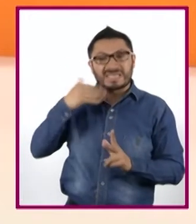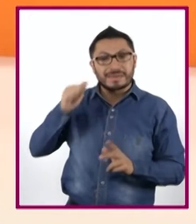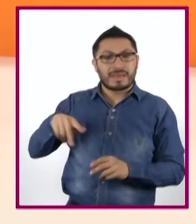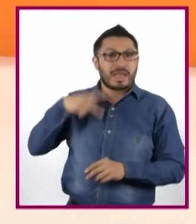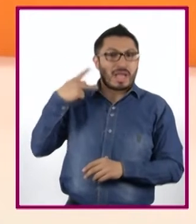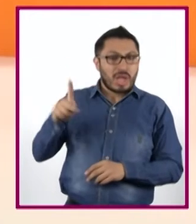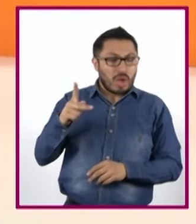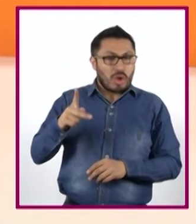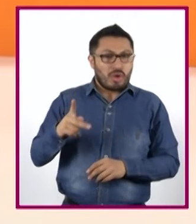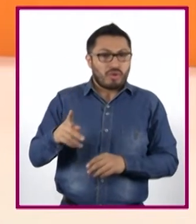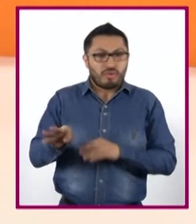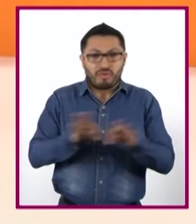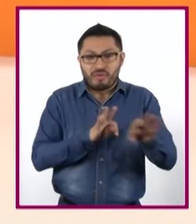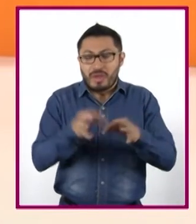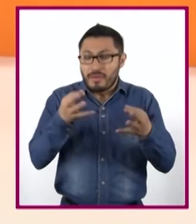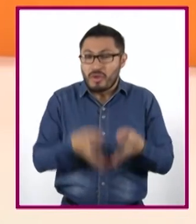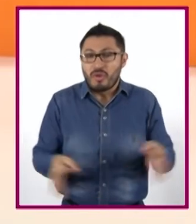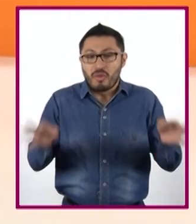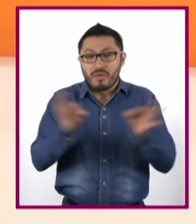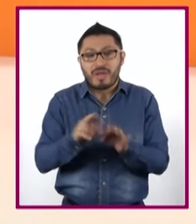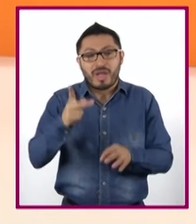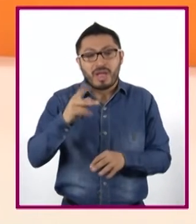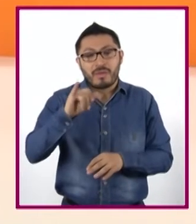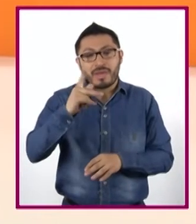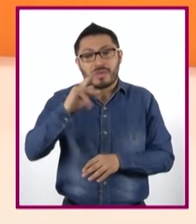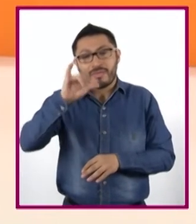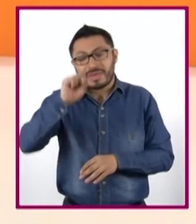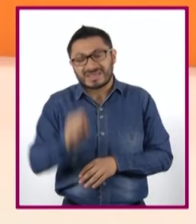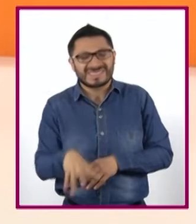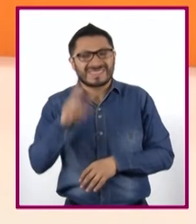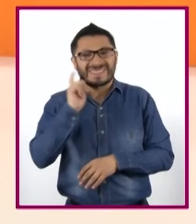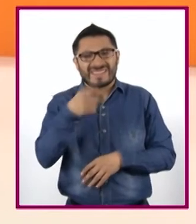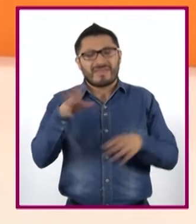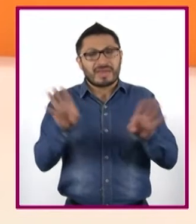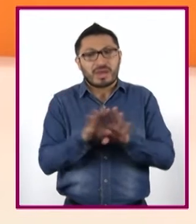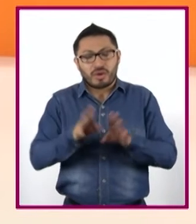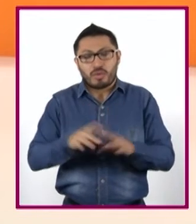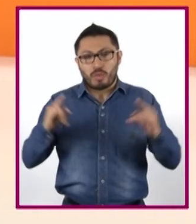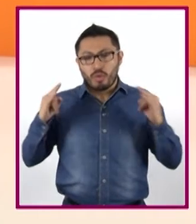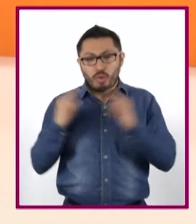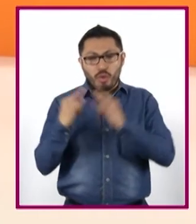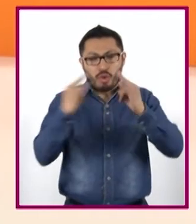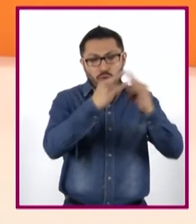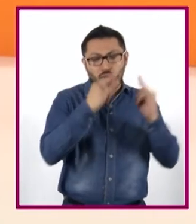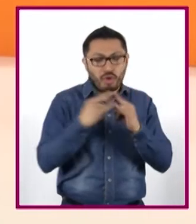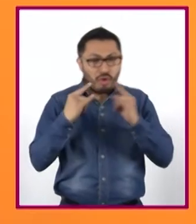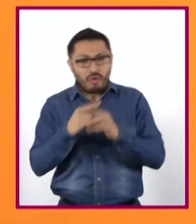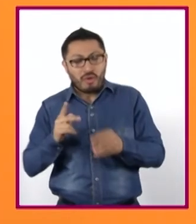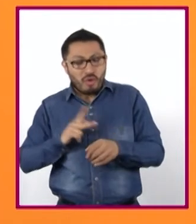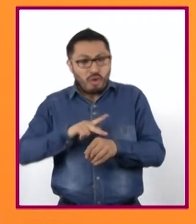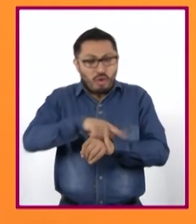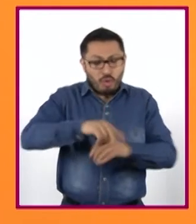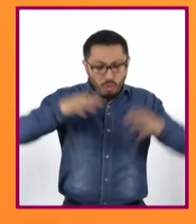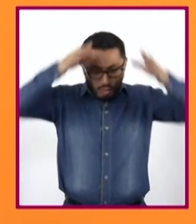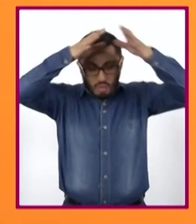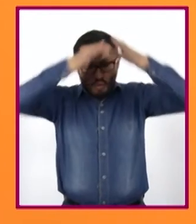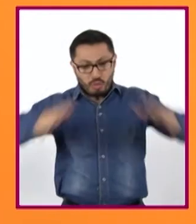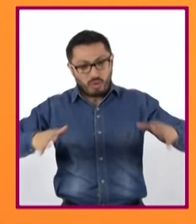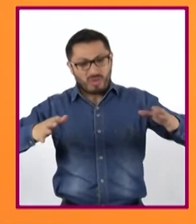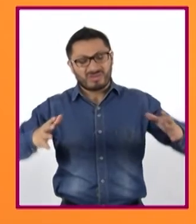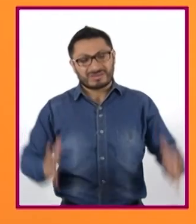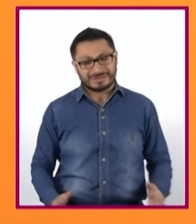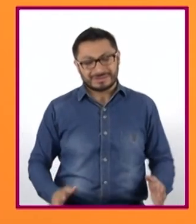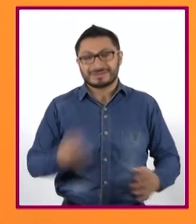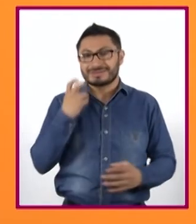tipis, que son esas tiendas cónicas de vara cubiertas con pieles. En nuestro